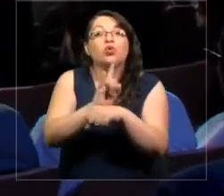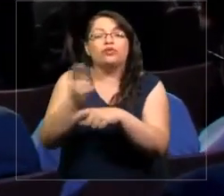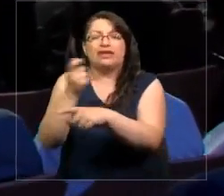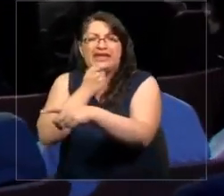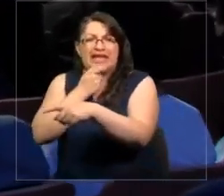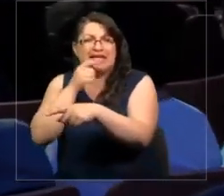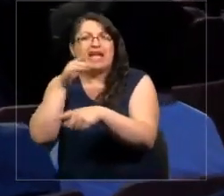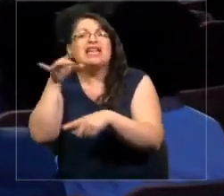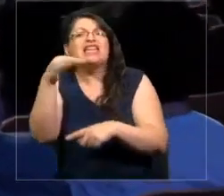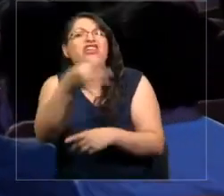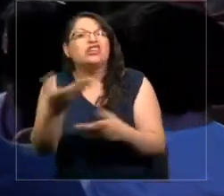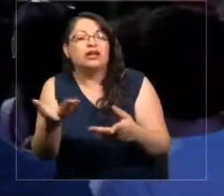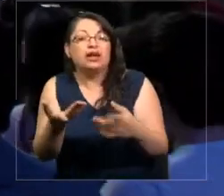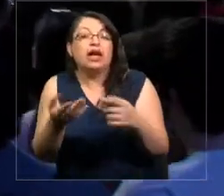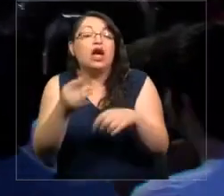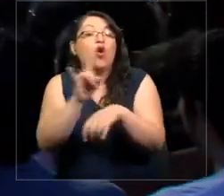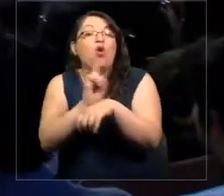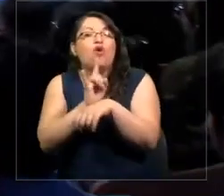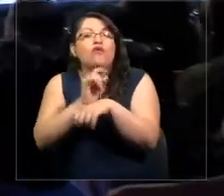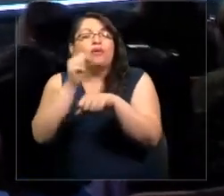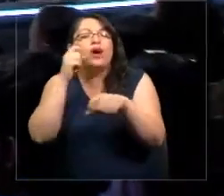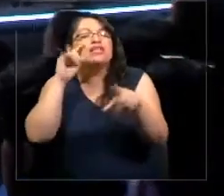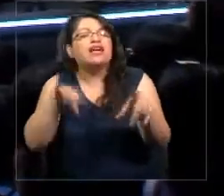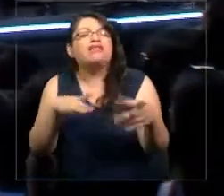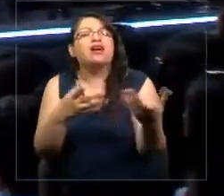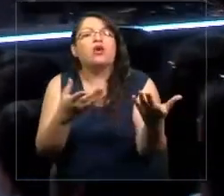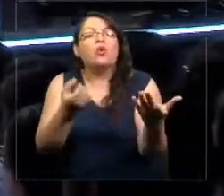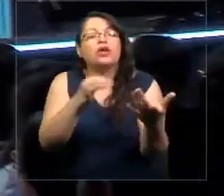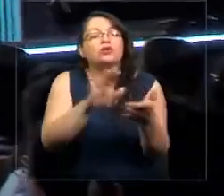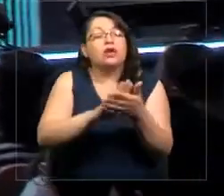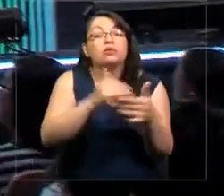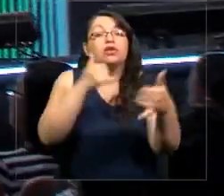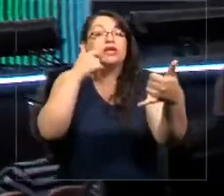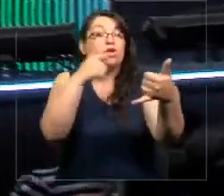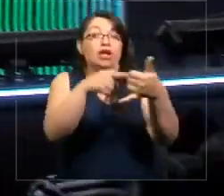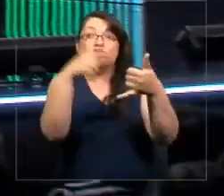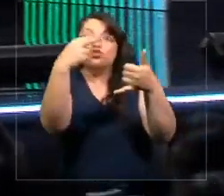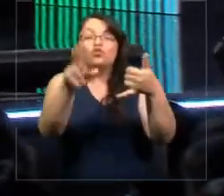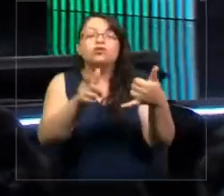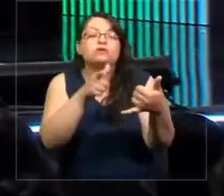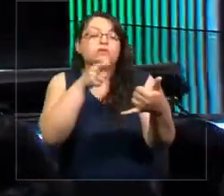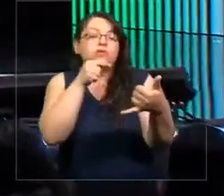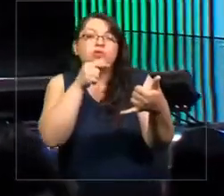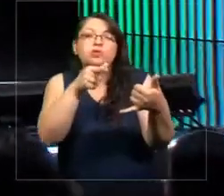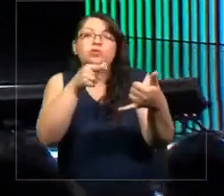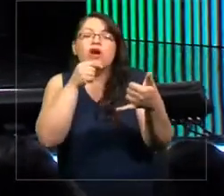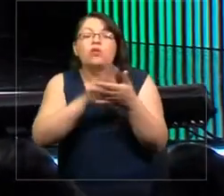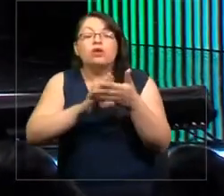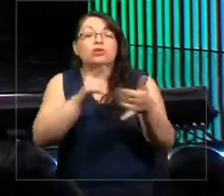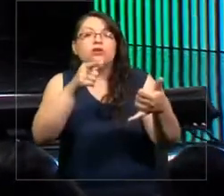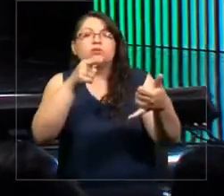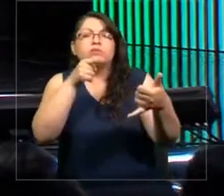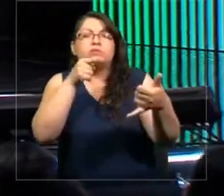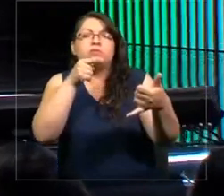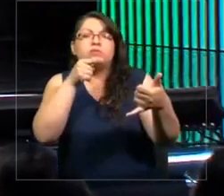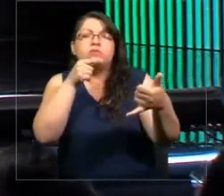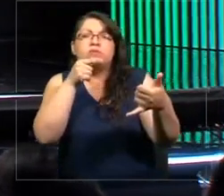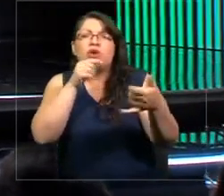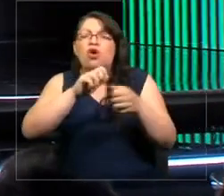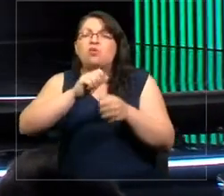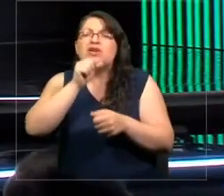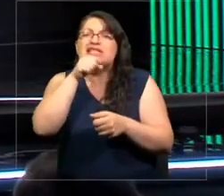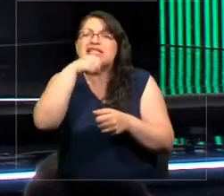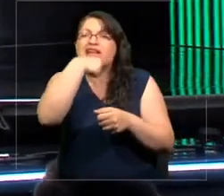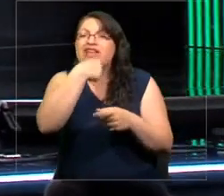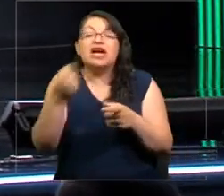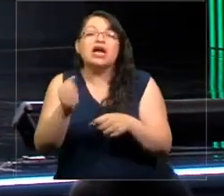puede identificar el nivel de vida que tiene su batería. ¿Cuánto le falta para acabarse? Entonces descubrieron que cuando su batería está por acabarse, le sube la tarifa del